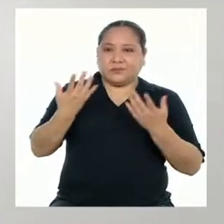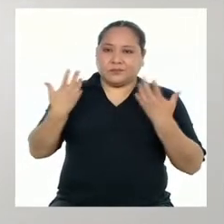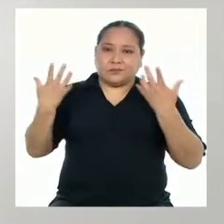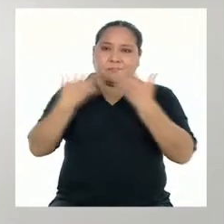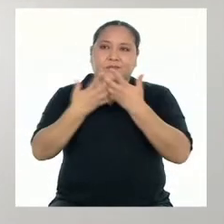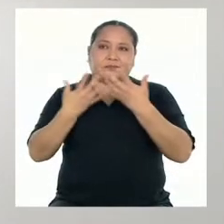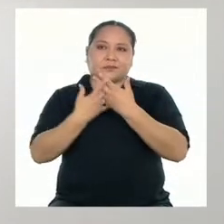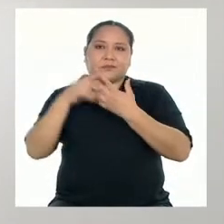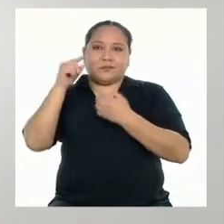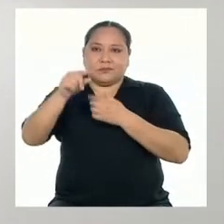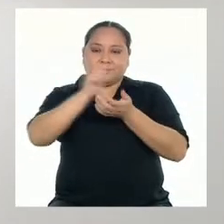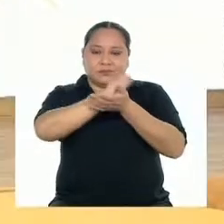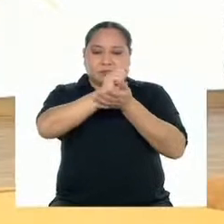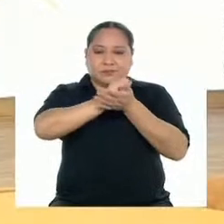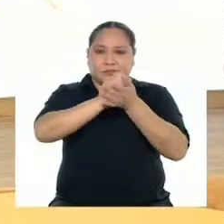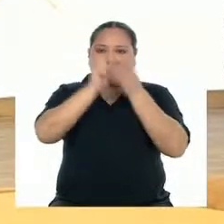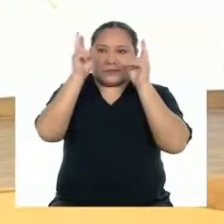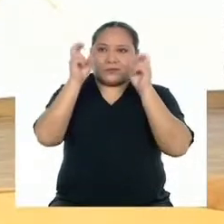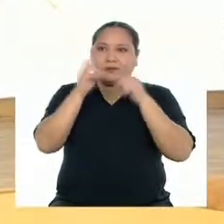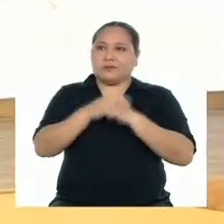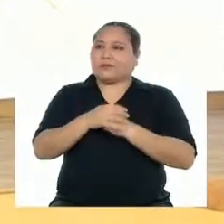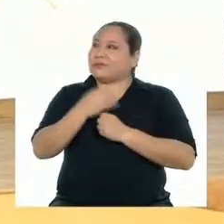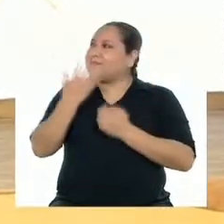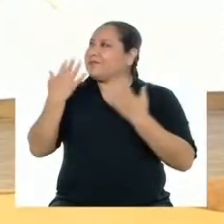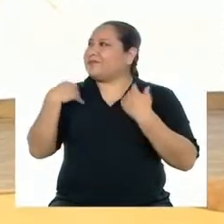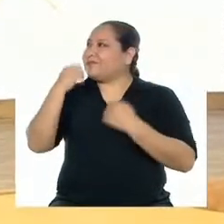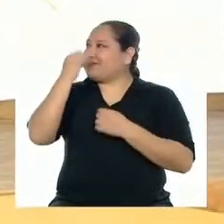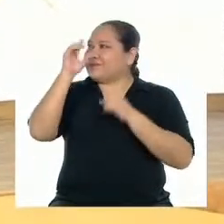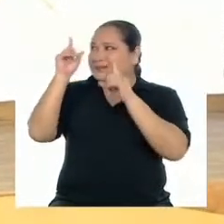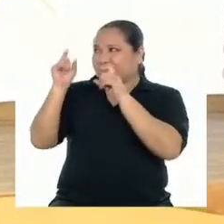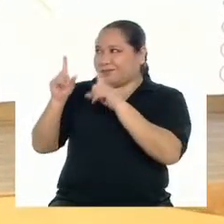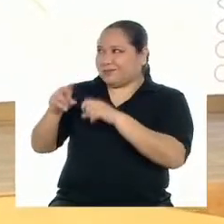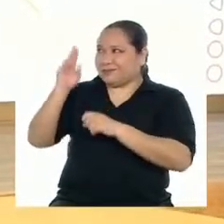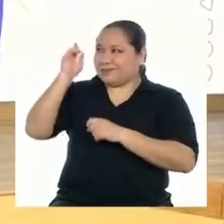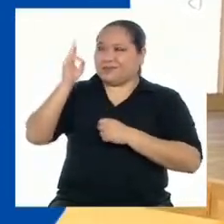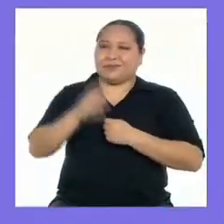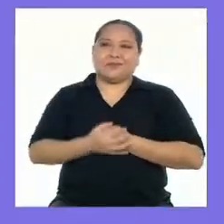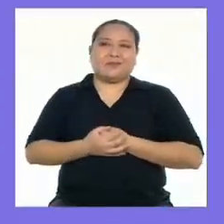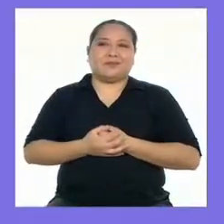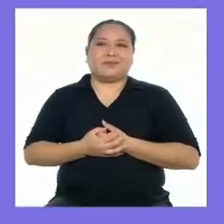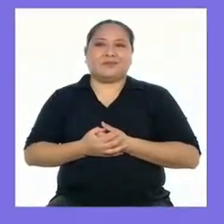relacionado con el tema. Tenemos algunas preguntas, profesora.